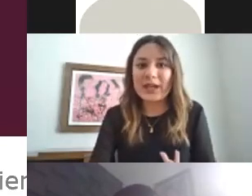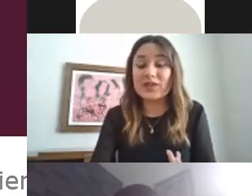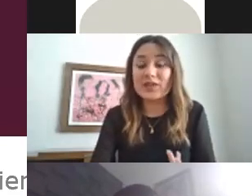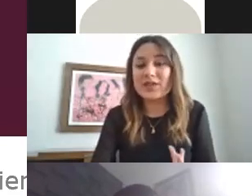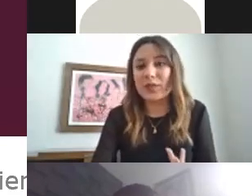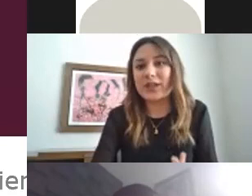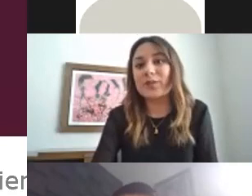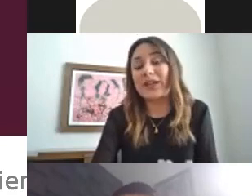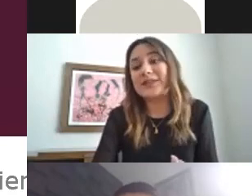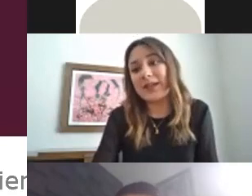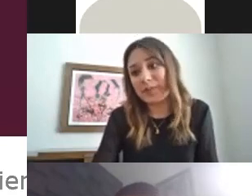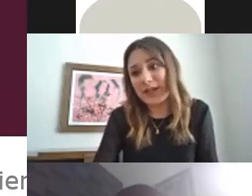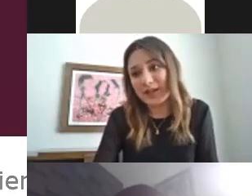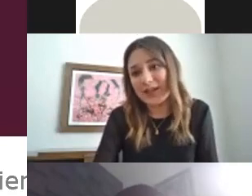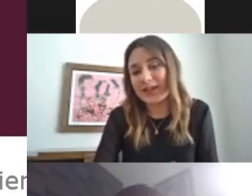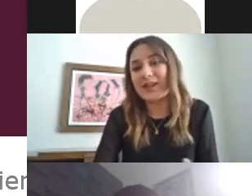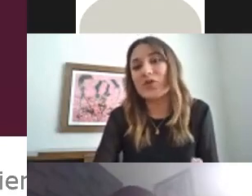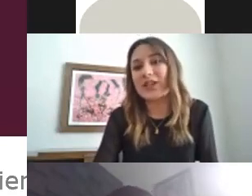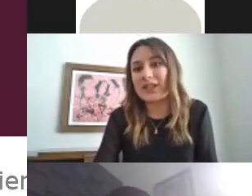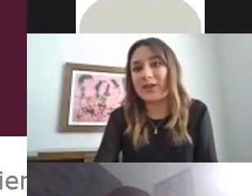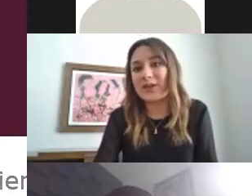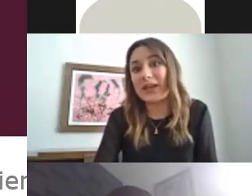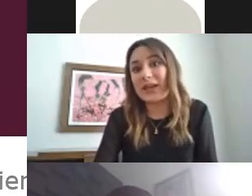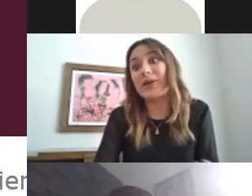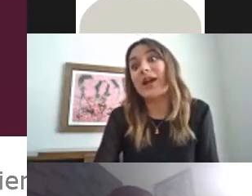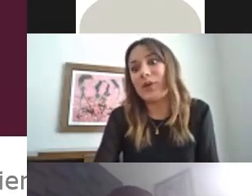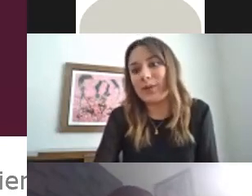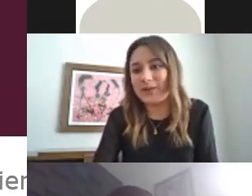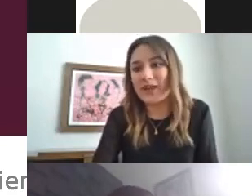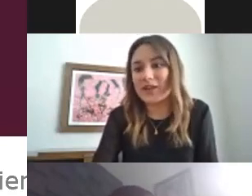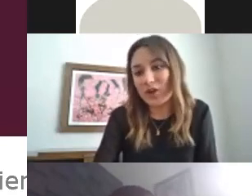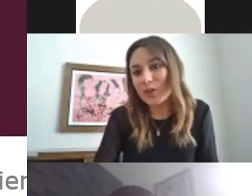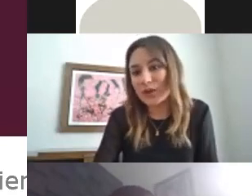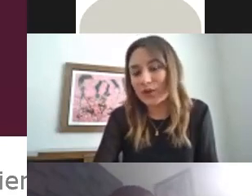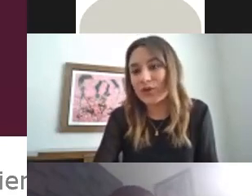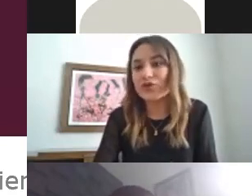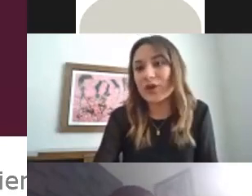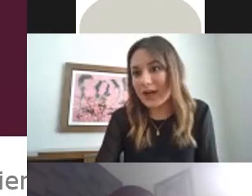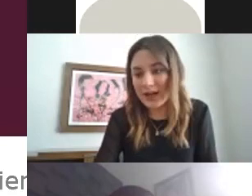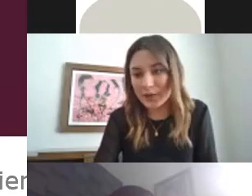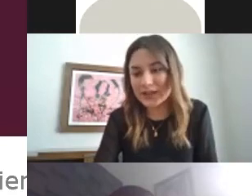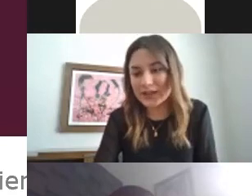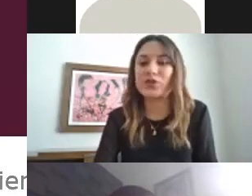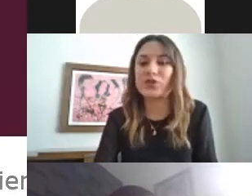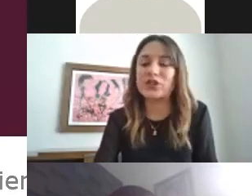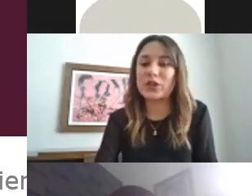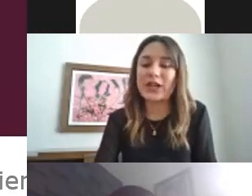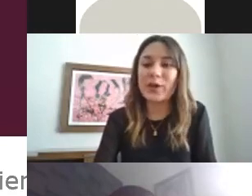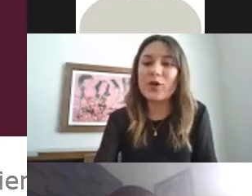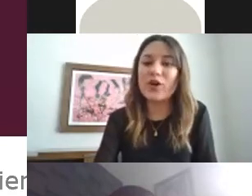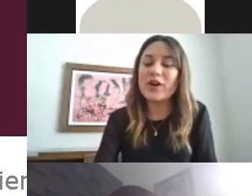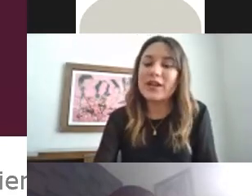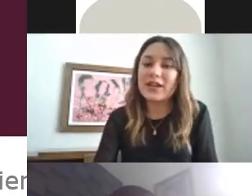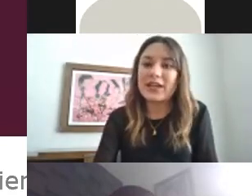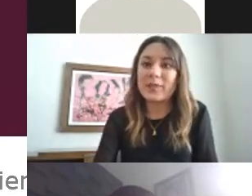esto es importante porque siempre tenemos que llevar a cabo la verificación cuando nos tocan a la puerta en nuestro centro de trabajo